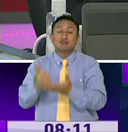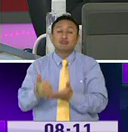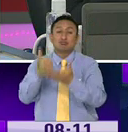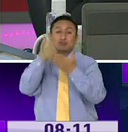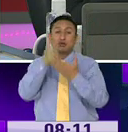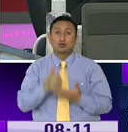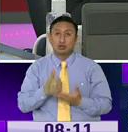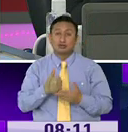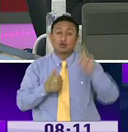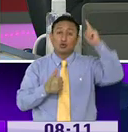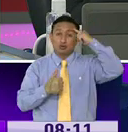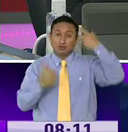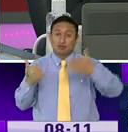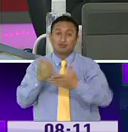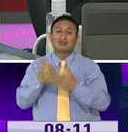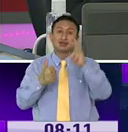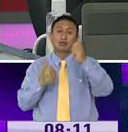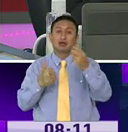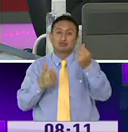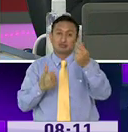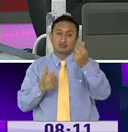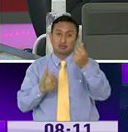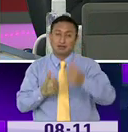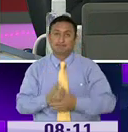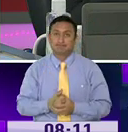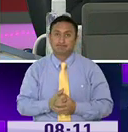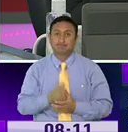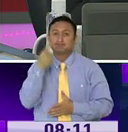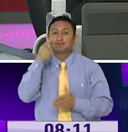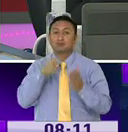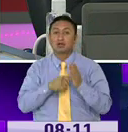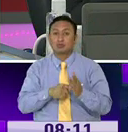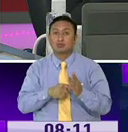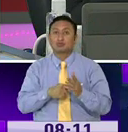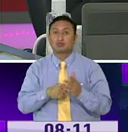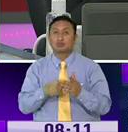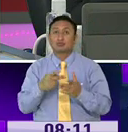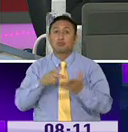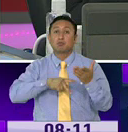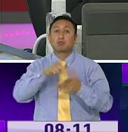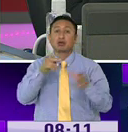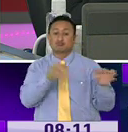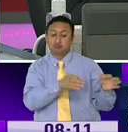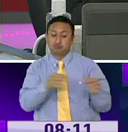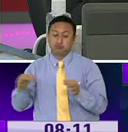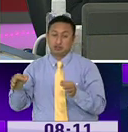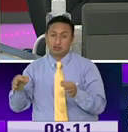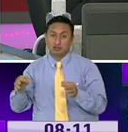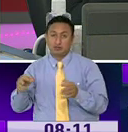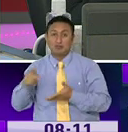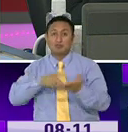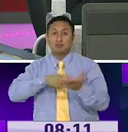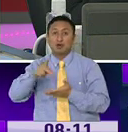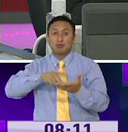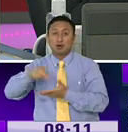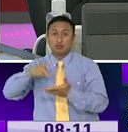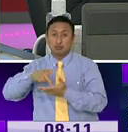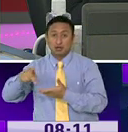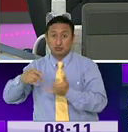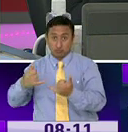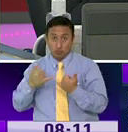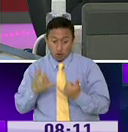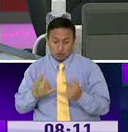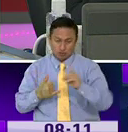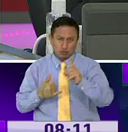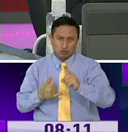el gobierno da en la parte económica, como por ejemplo los plazos que se están dando, ampliando los plazos para no pagar